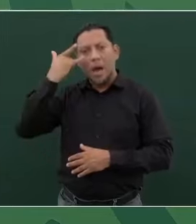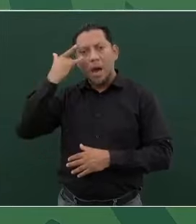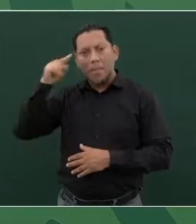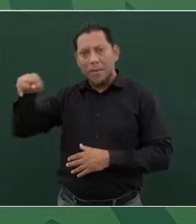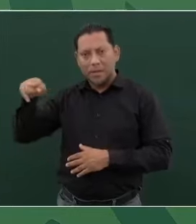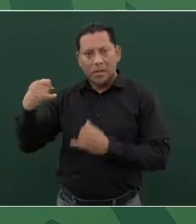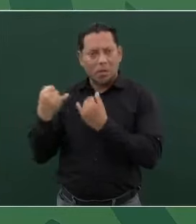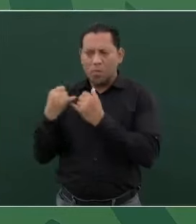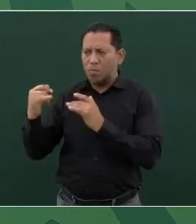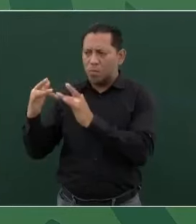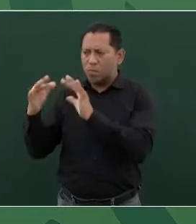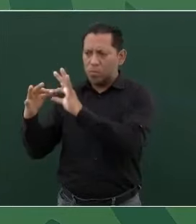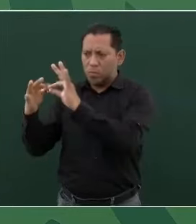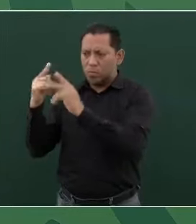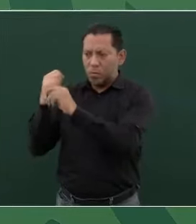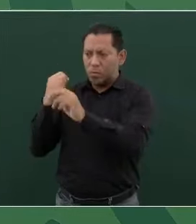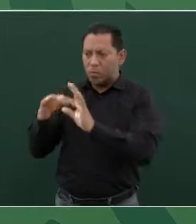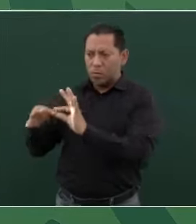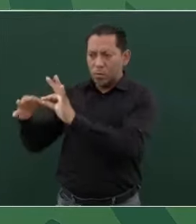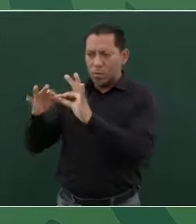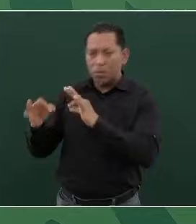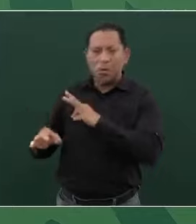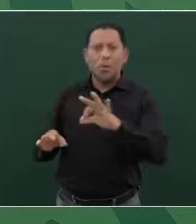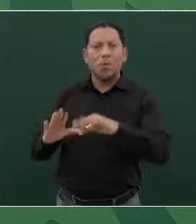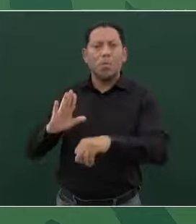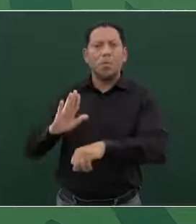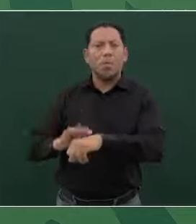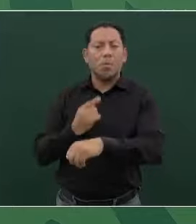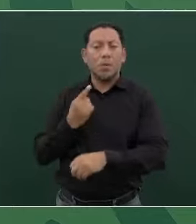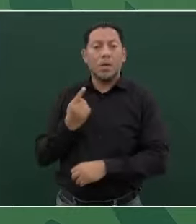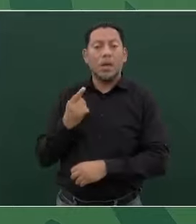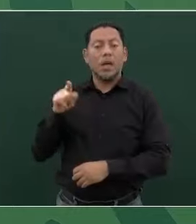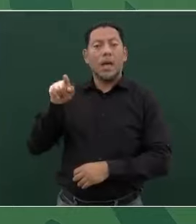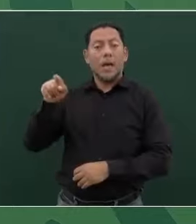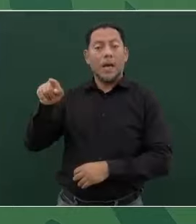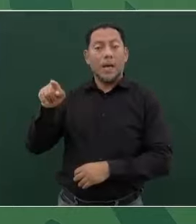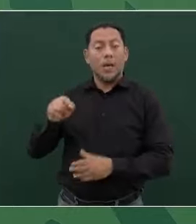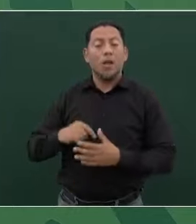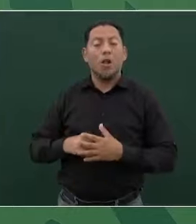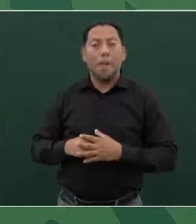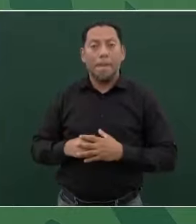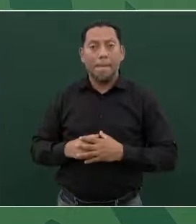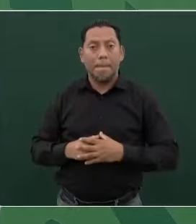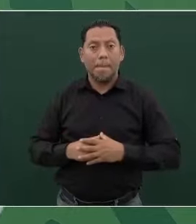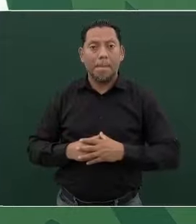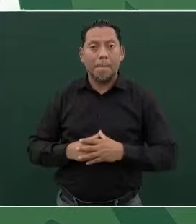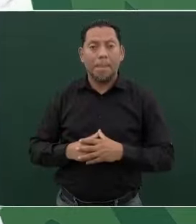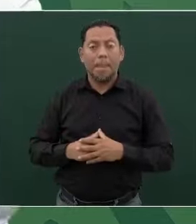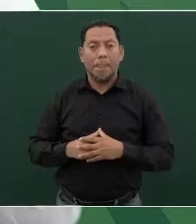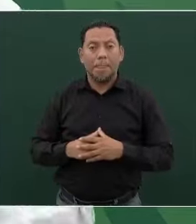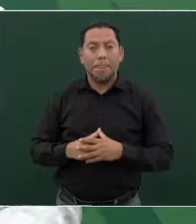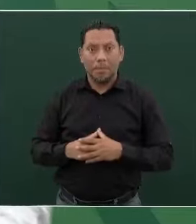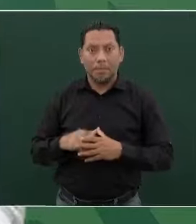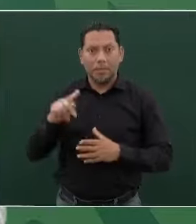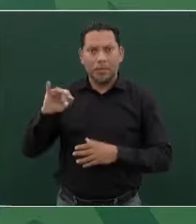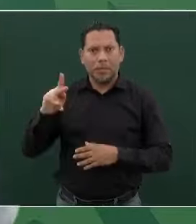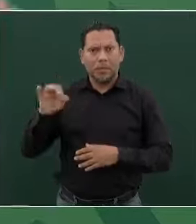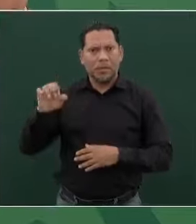porque está Tical